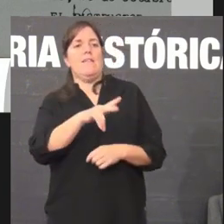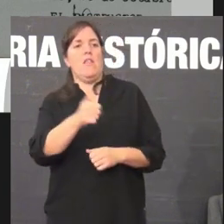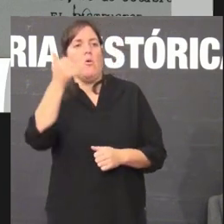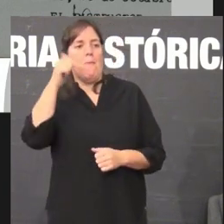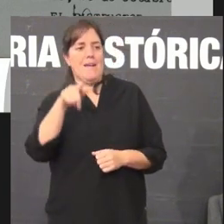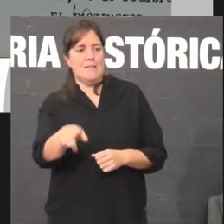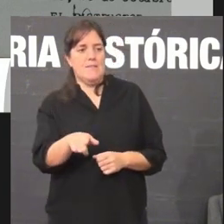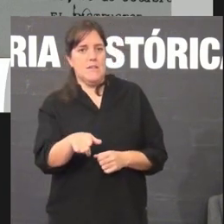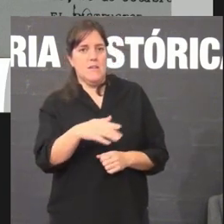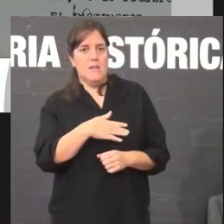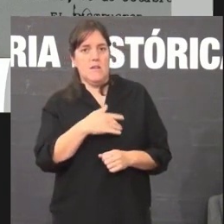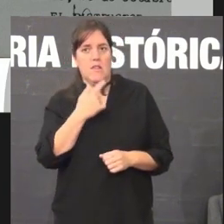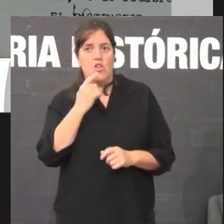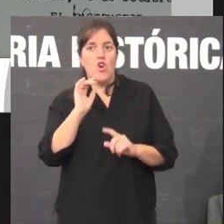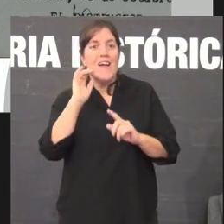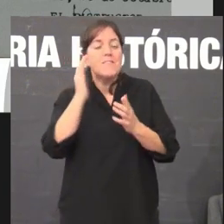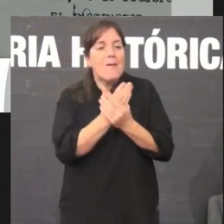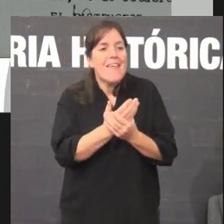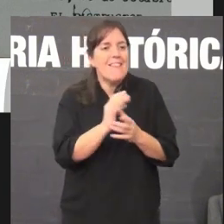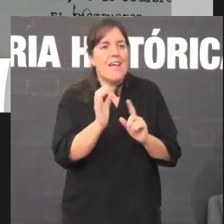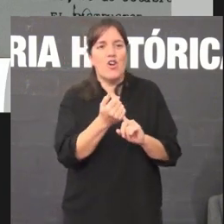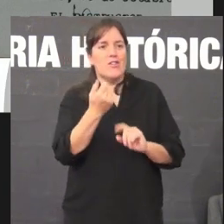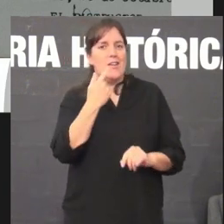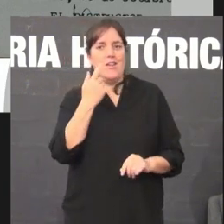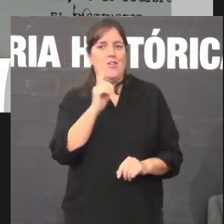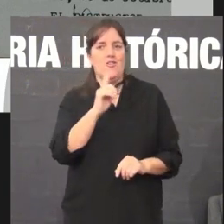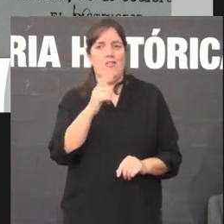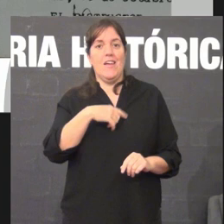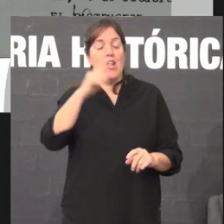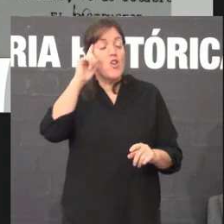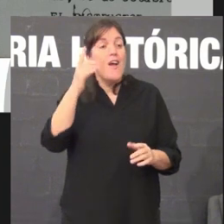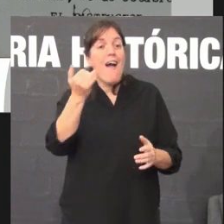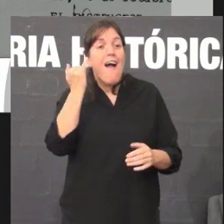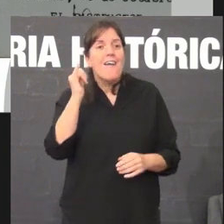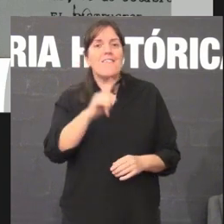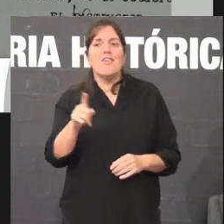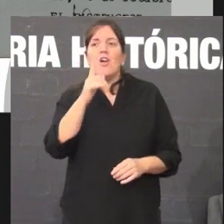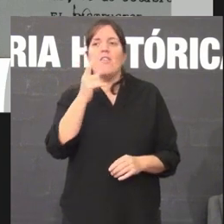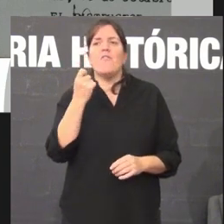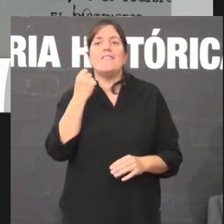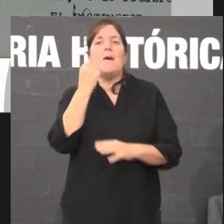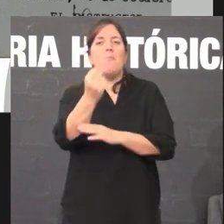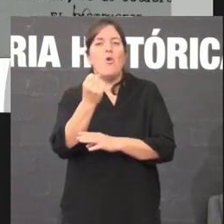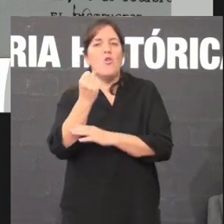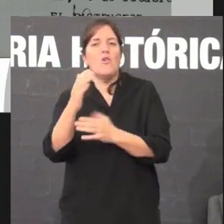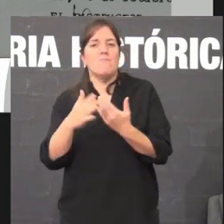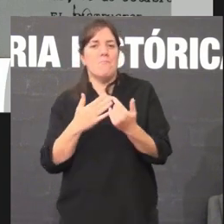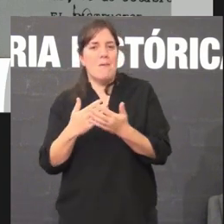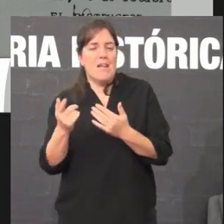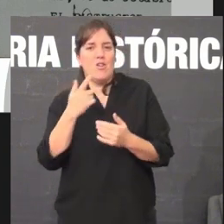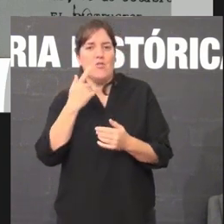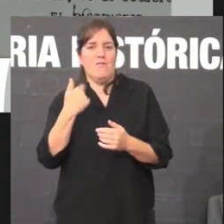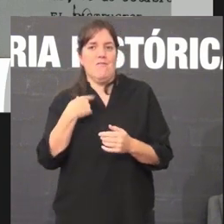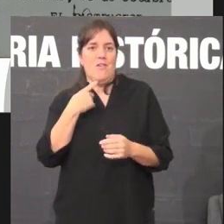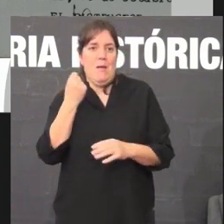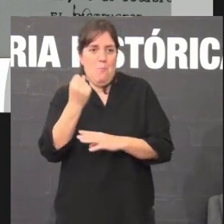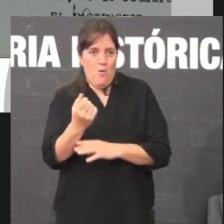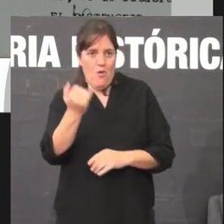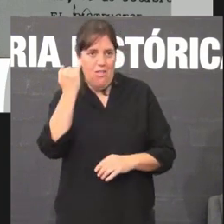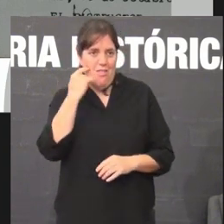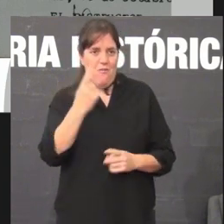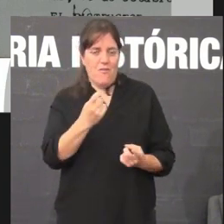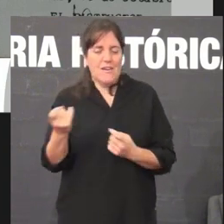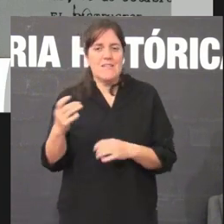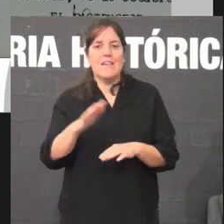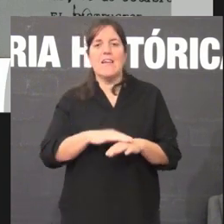eu non fui un capaz de desencontrar o expediente non sei se existe ainda o expediente necesitamos máis apoios máis mans máis ollos para poder encontrálo o